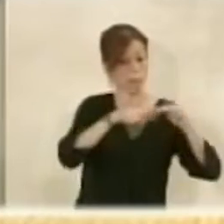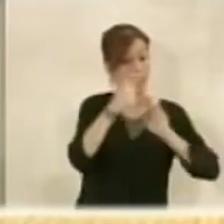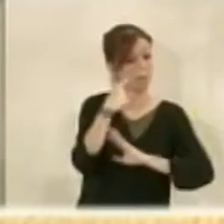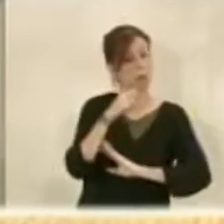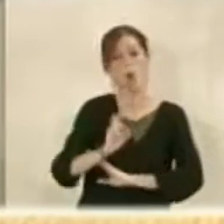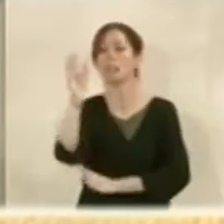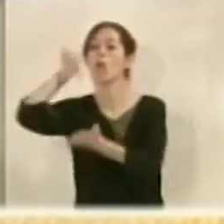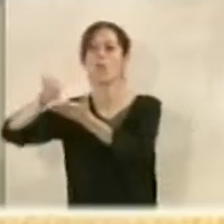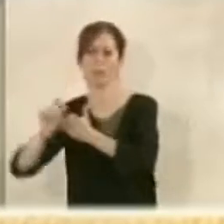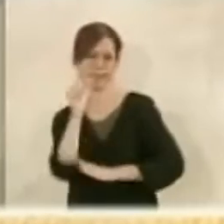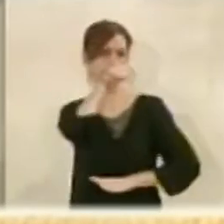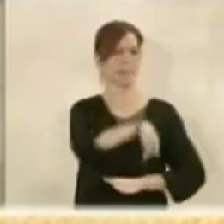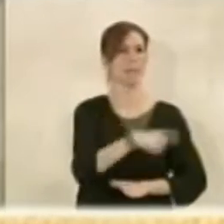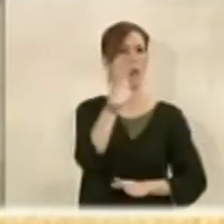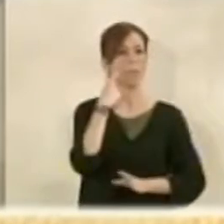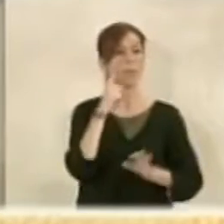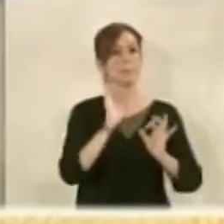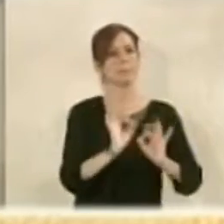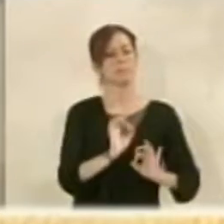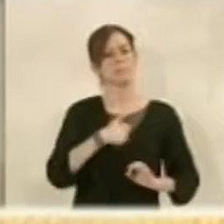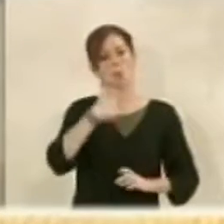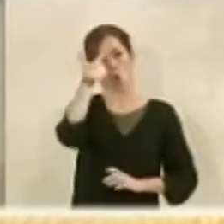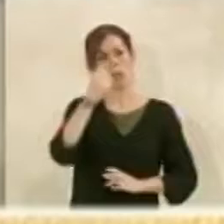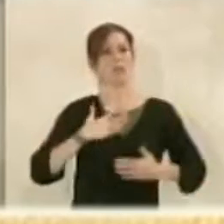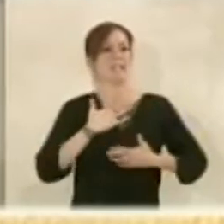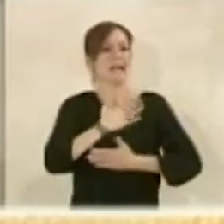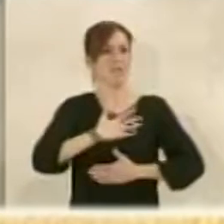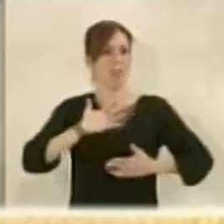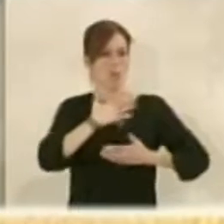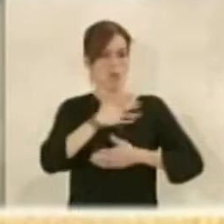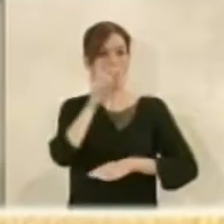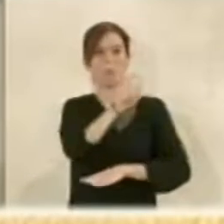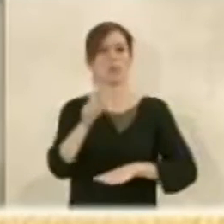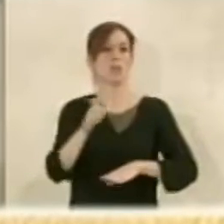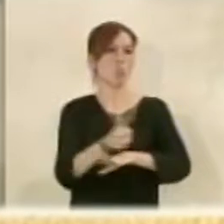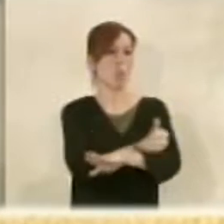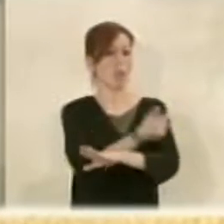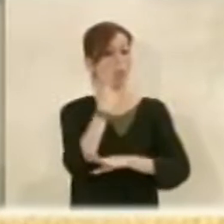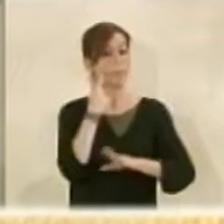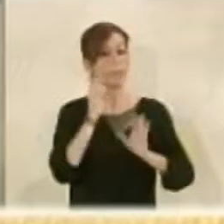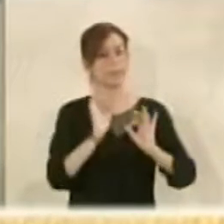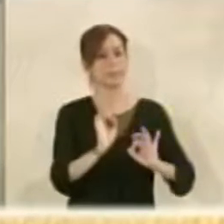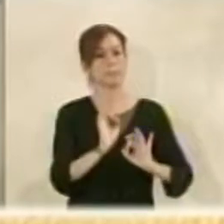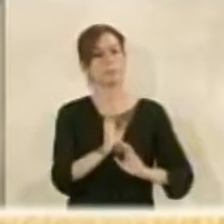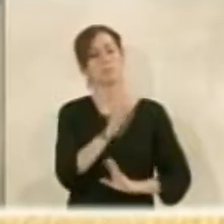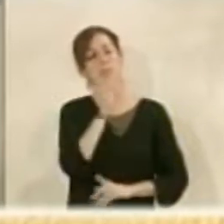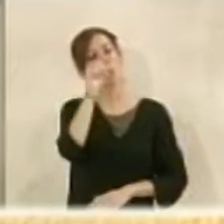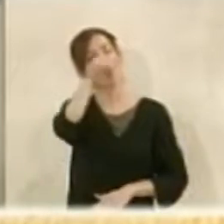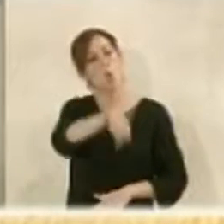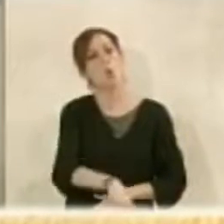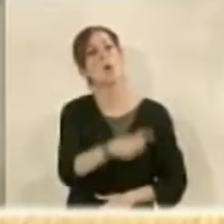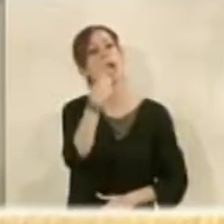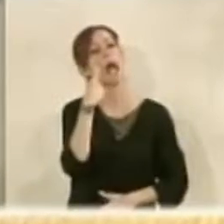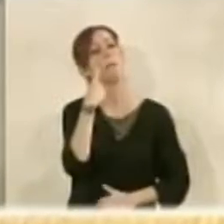y sin embargo no lo ha hecho. Yo creo que es un motivo de satisfacción para los almerienses y esto sin duda es porque Almería hoy